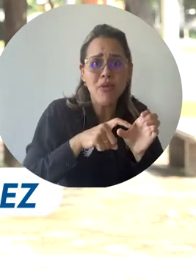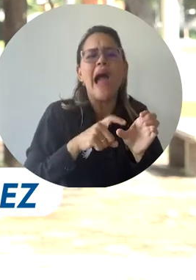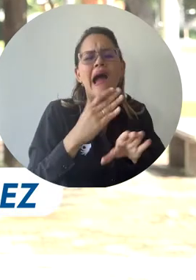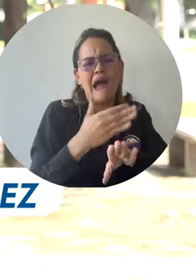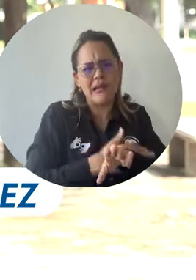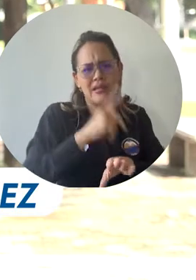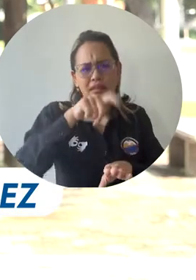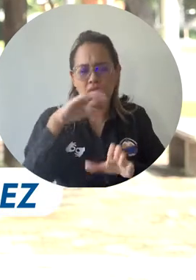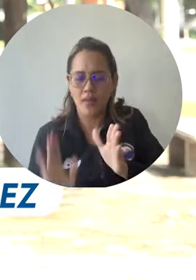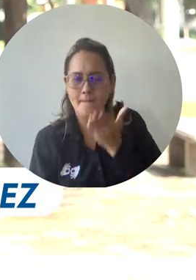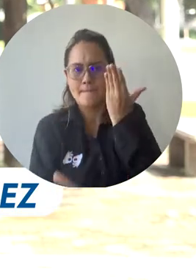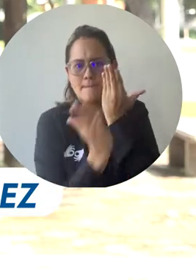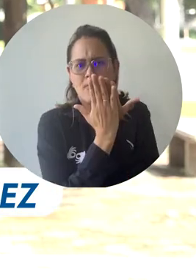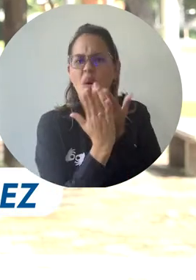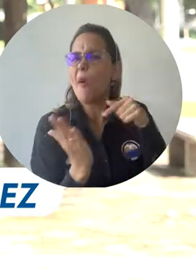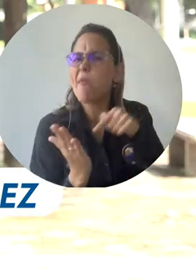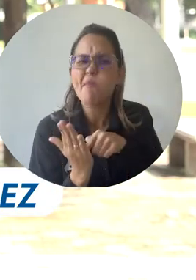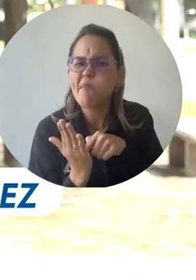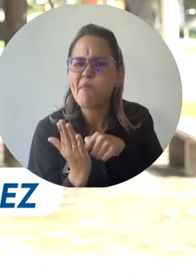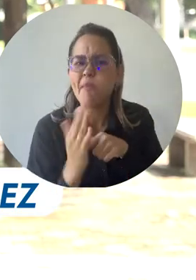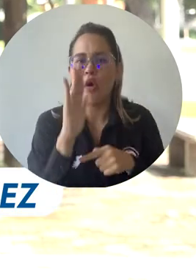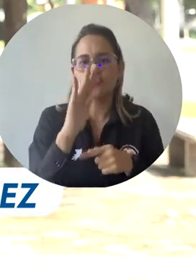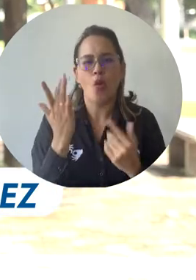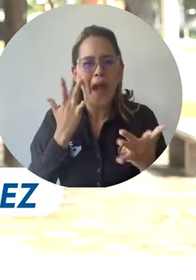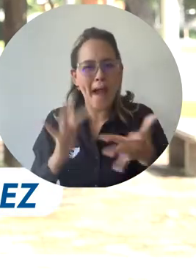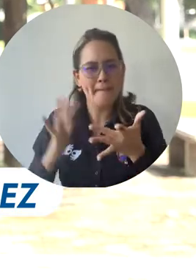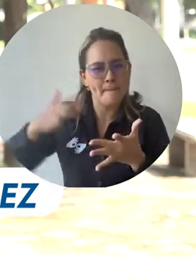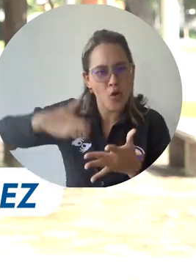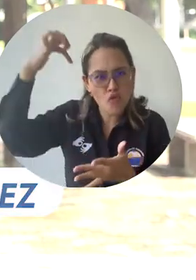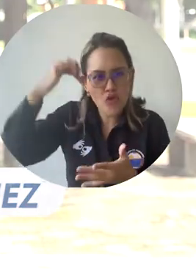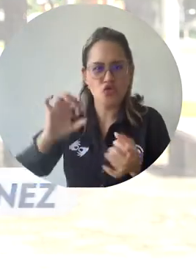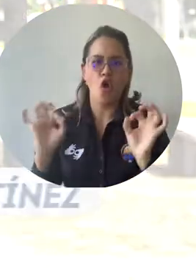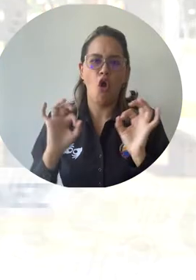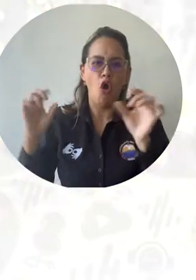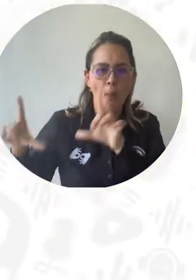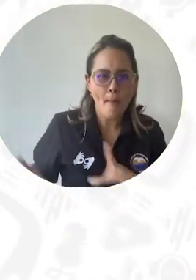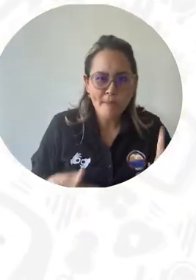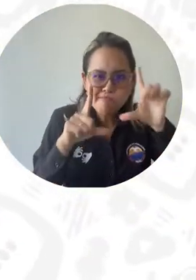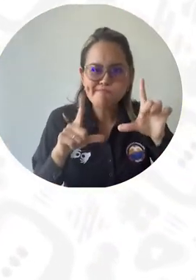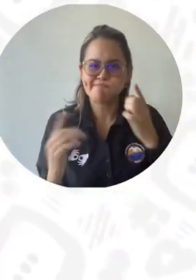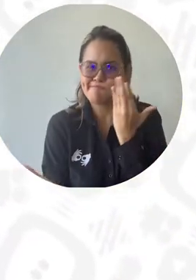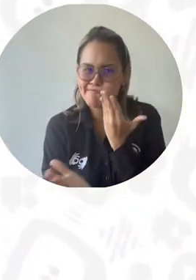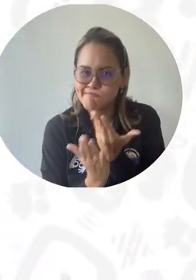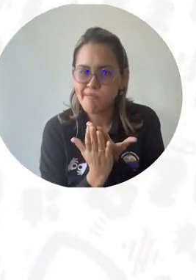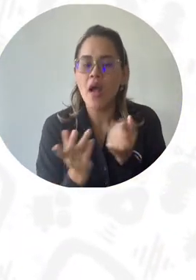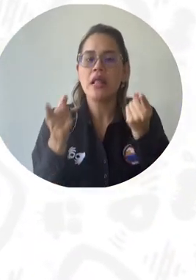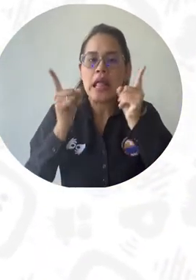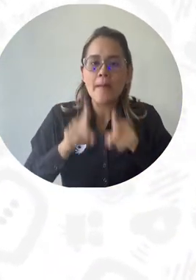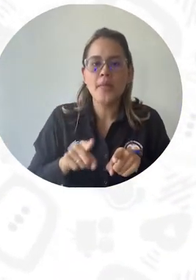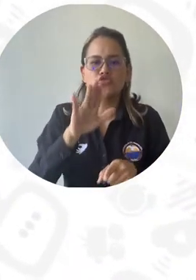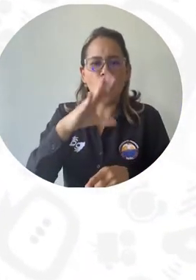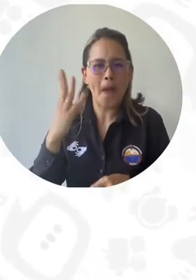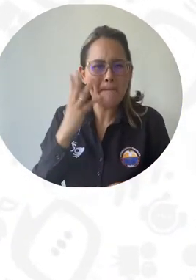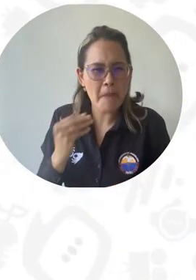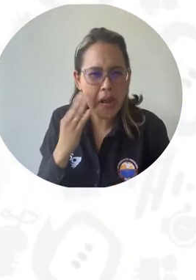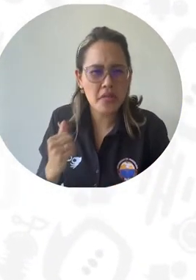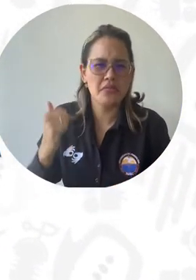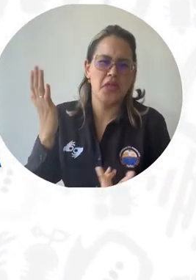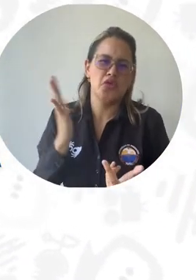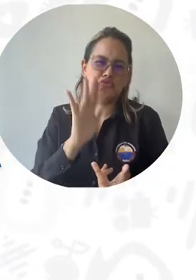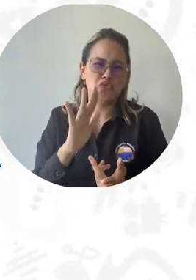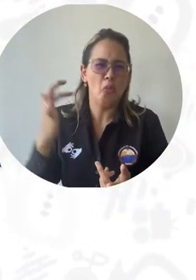debes adjuntar los documentos que permiten acreditar tu título de pregrado y posgrado, así como tu experiencia profesional,